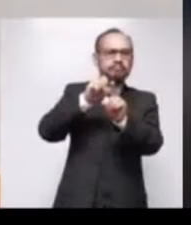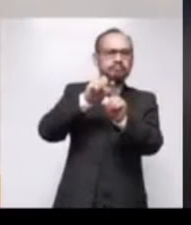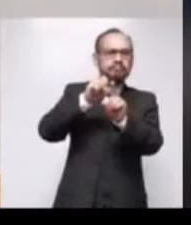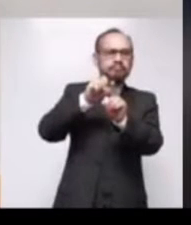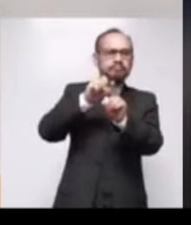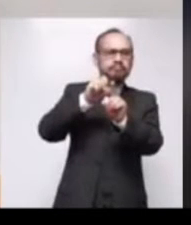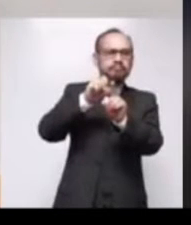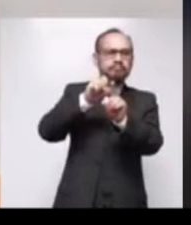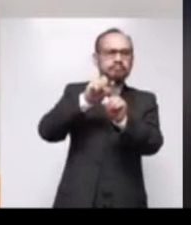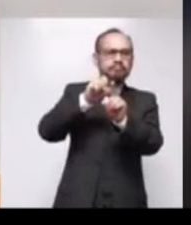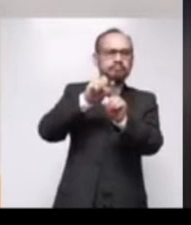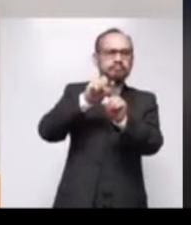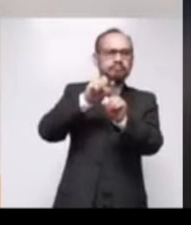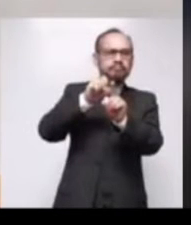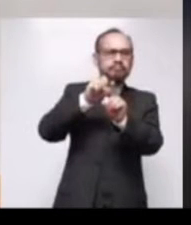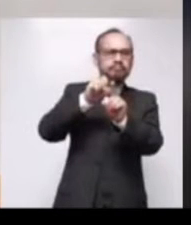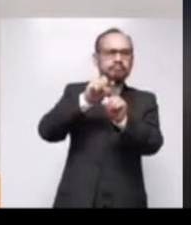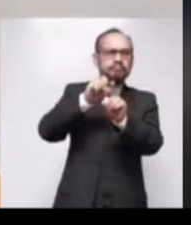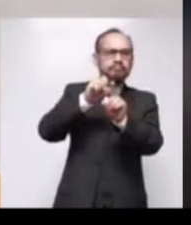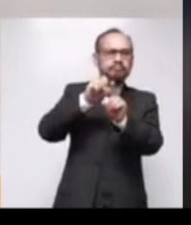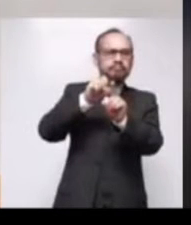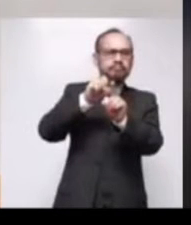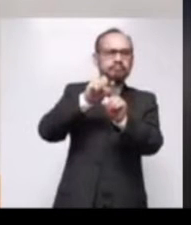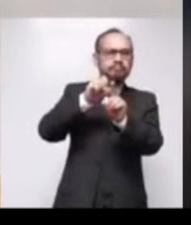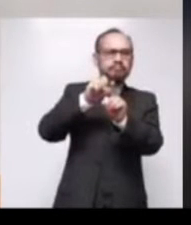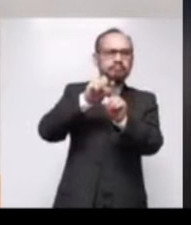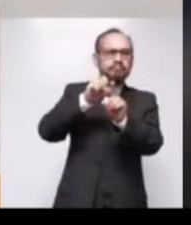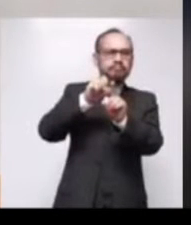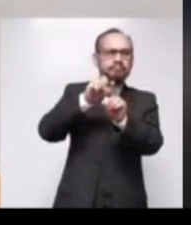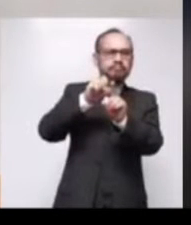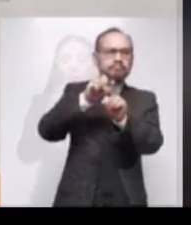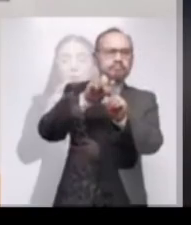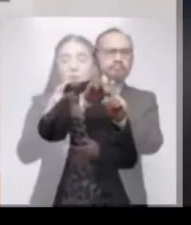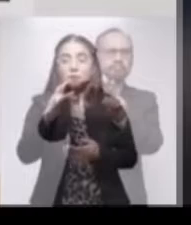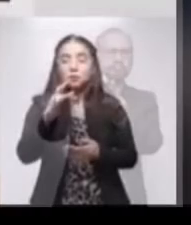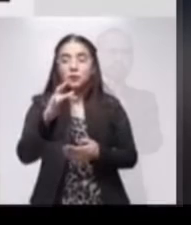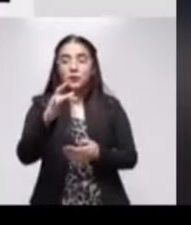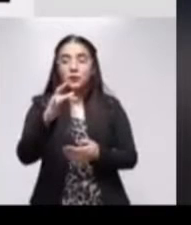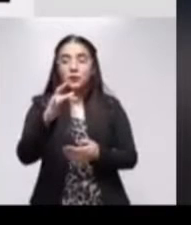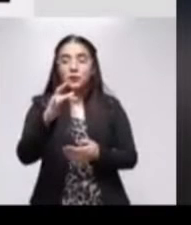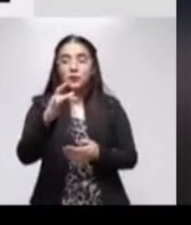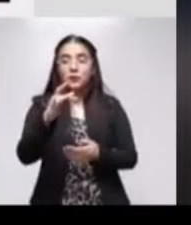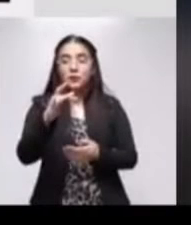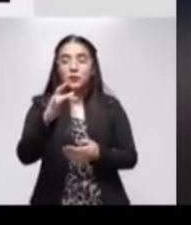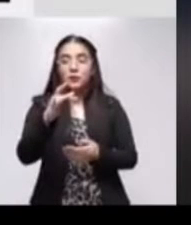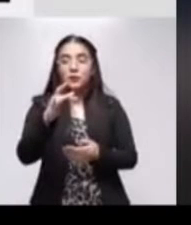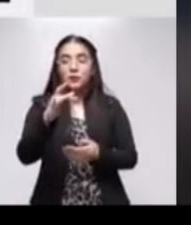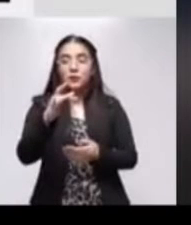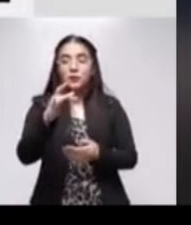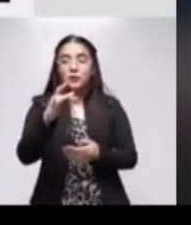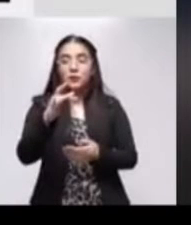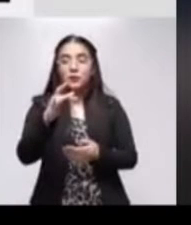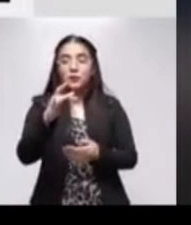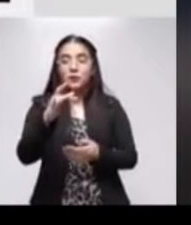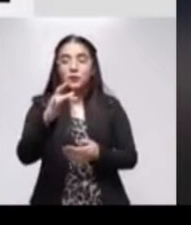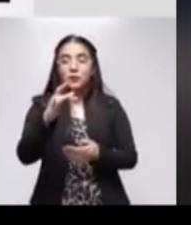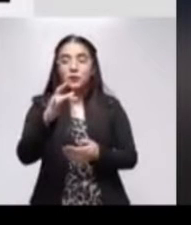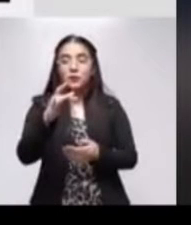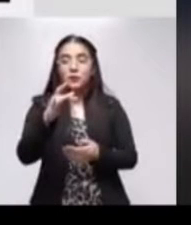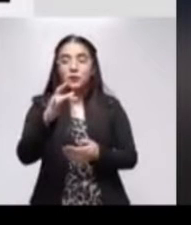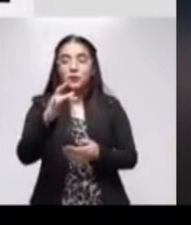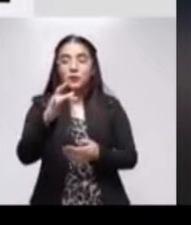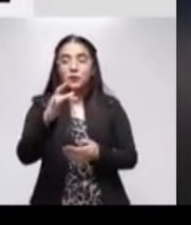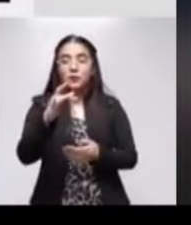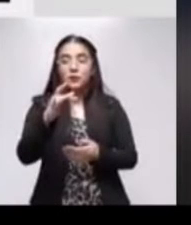por sus consejos, al Instituto Estatal Electoral, por la democracia y a la familia por su amor y por su apoyo incondicional.